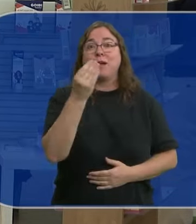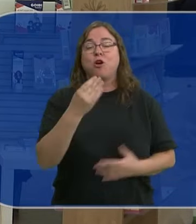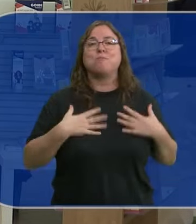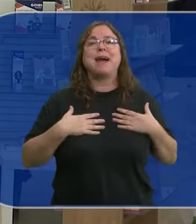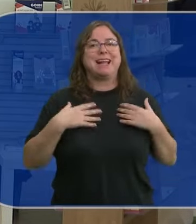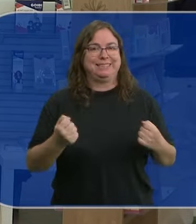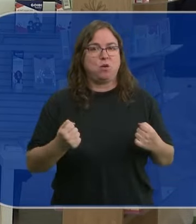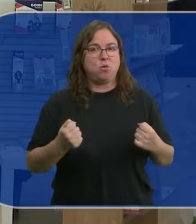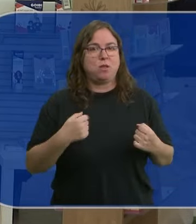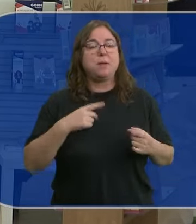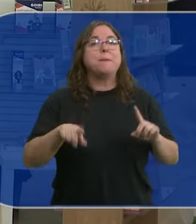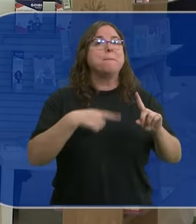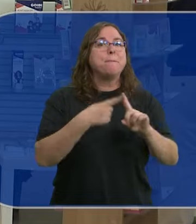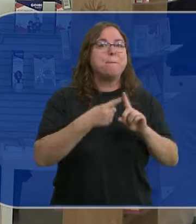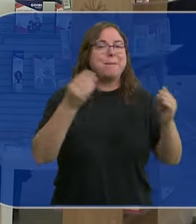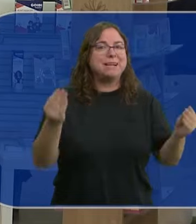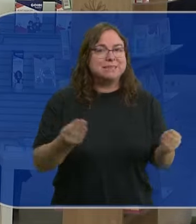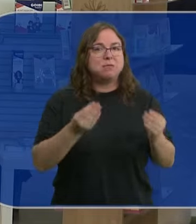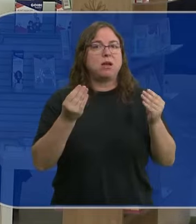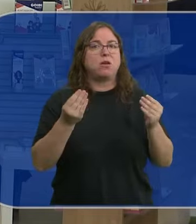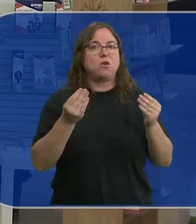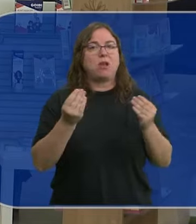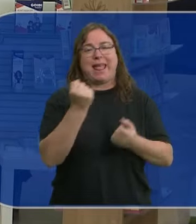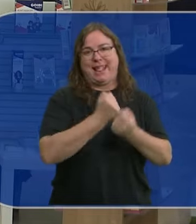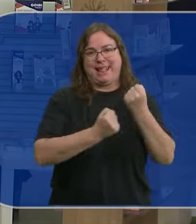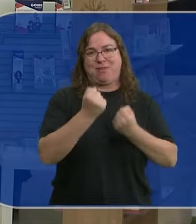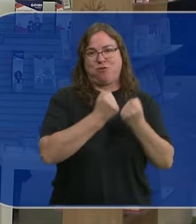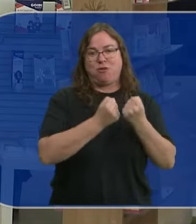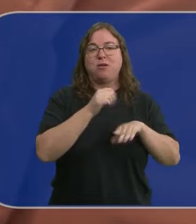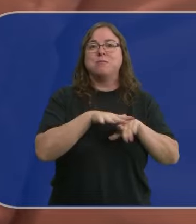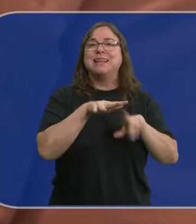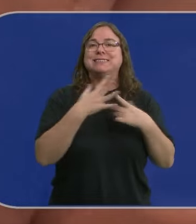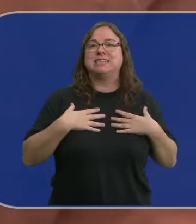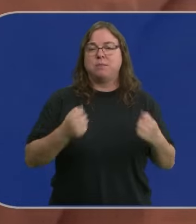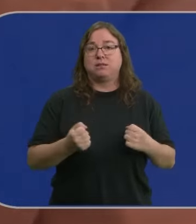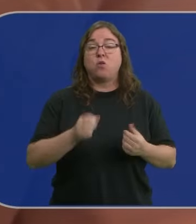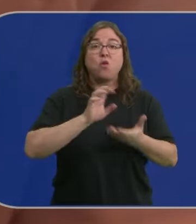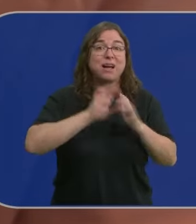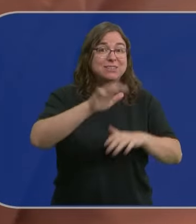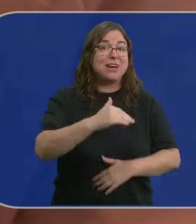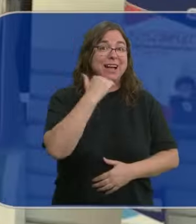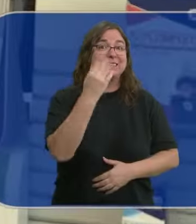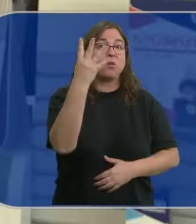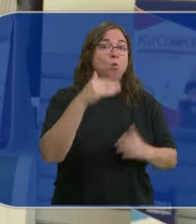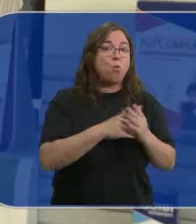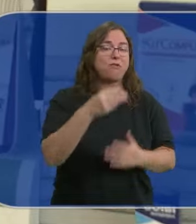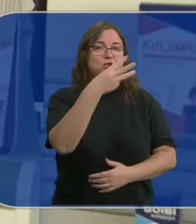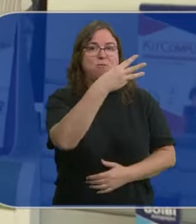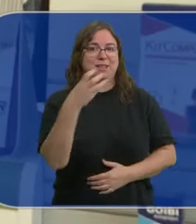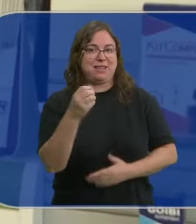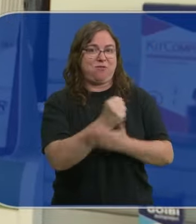salud de las personas y una mejora en el económico para el sistema sanitario. En Castilla y León hay casi 4.300